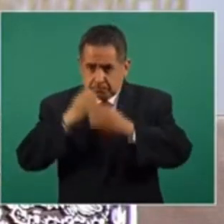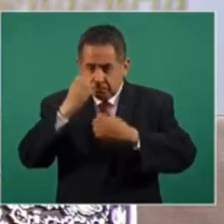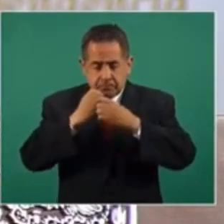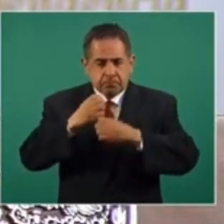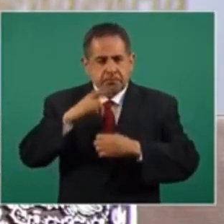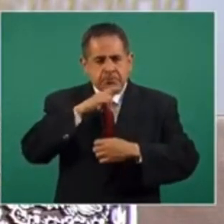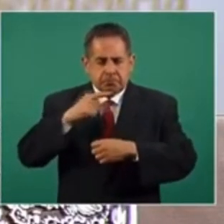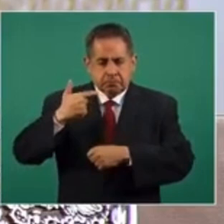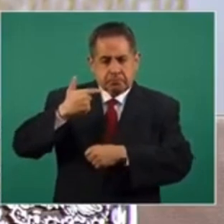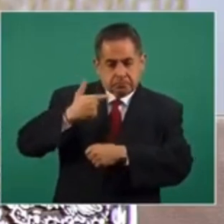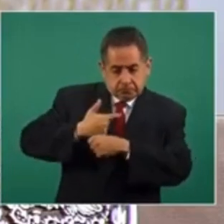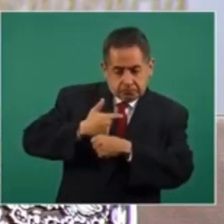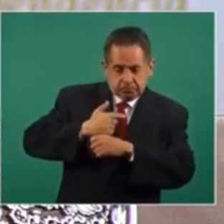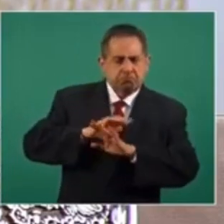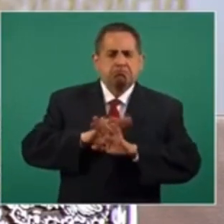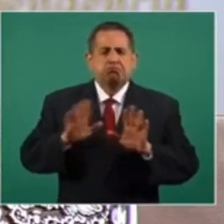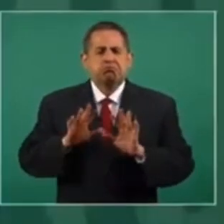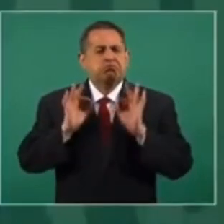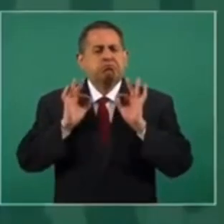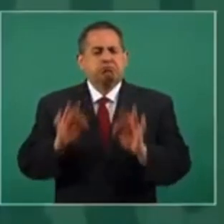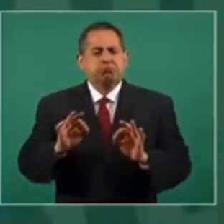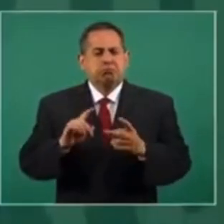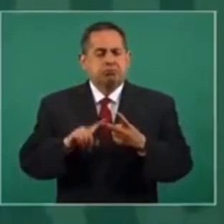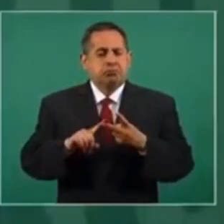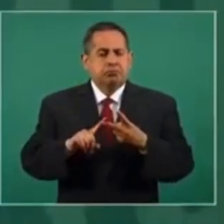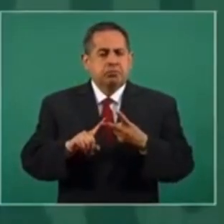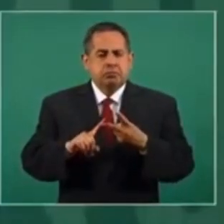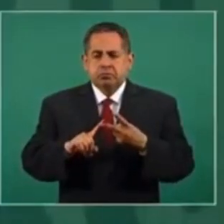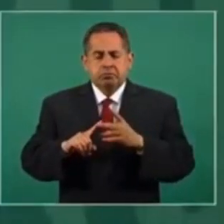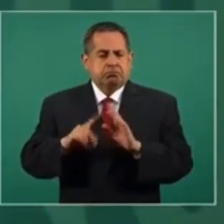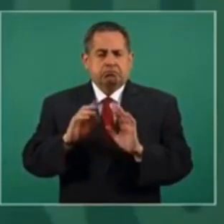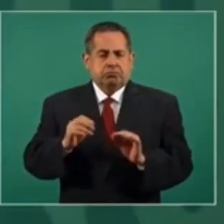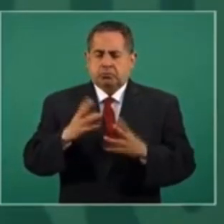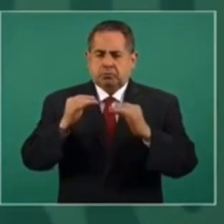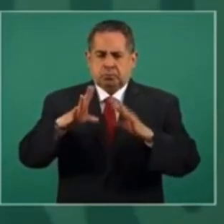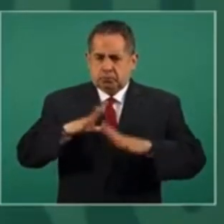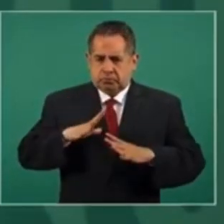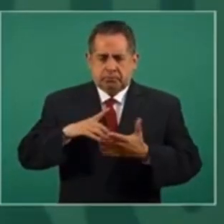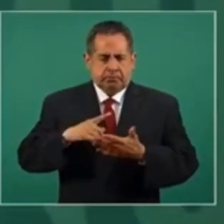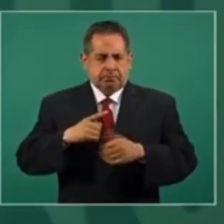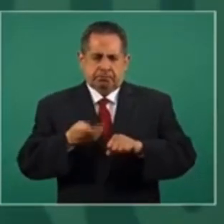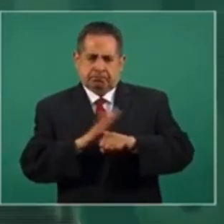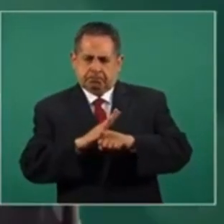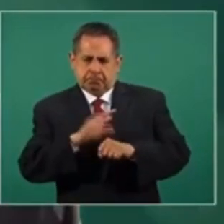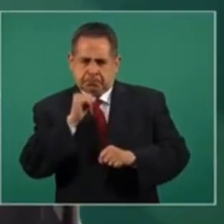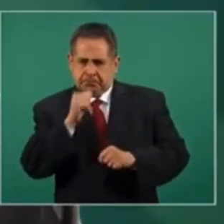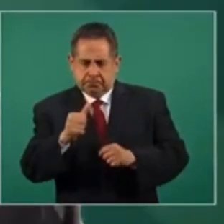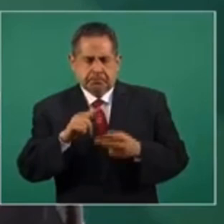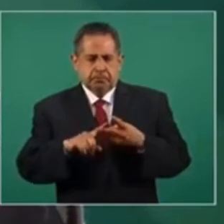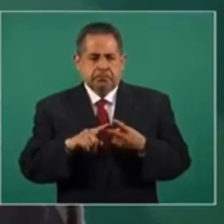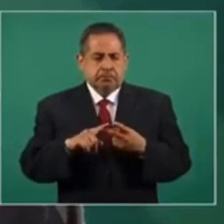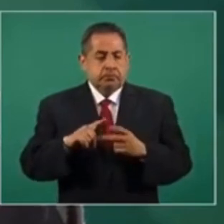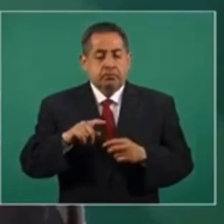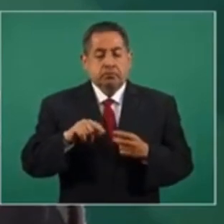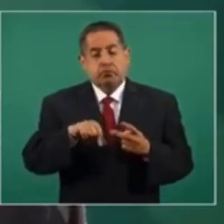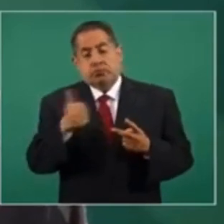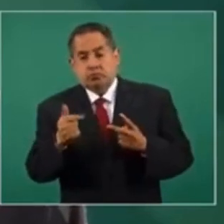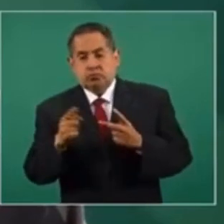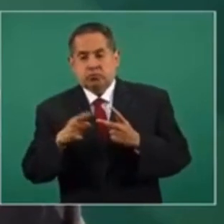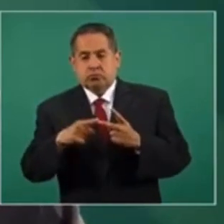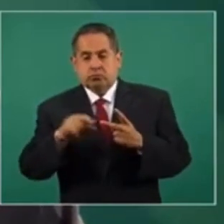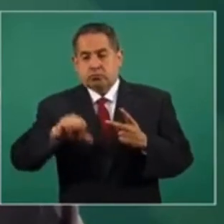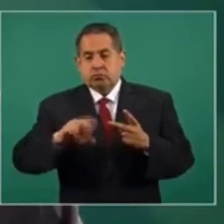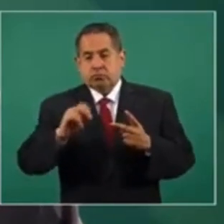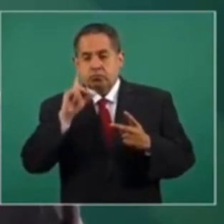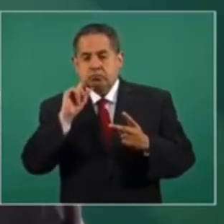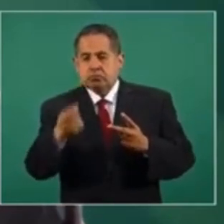rápida, y me hice la otra prueba, la prueba rápida salió negativa, y me hice la prueba que me entregarán entre hoy